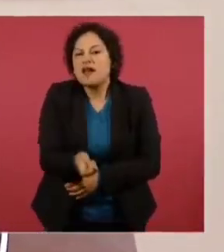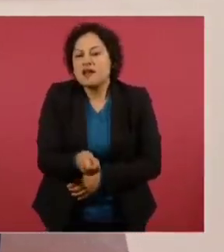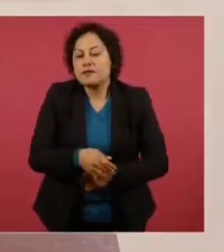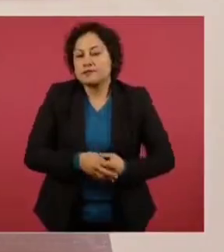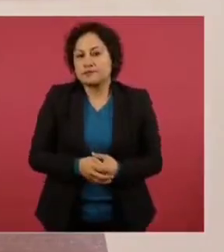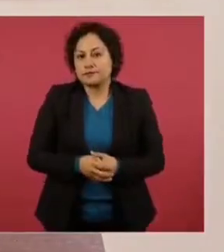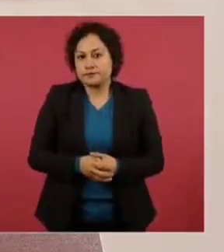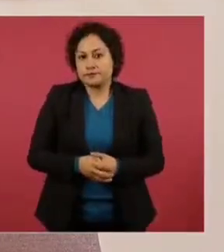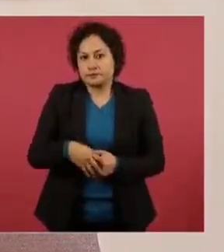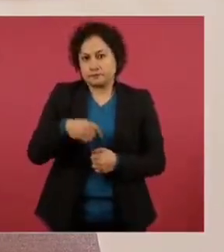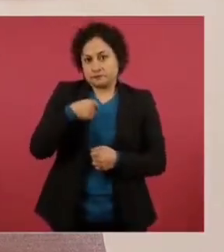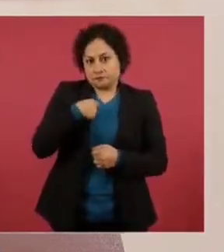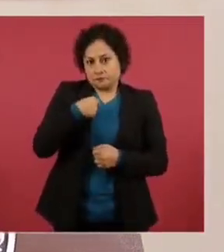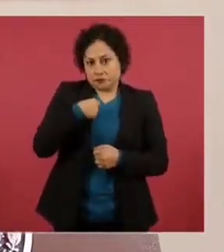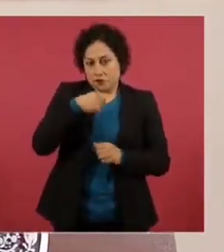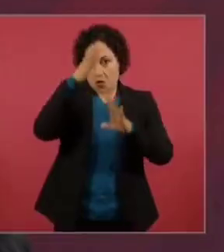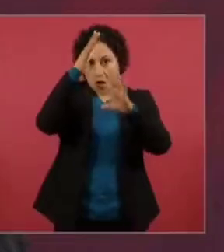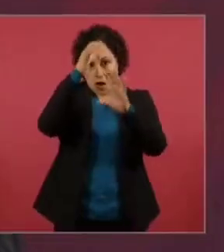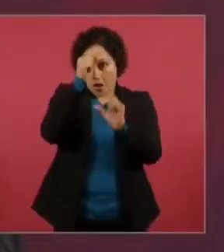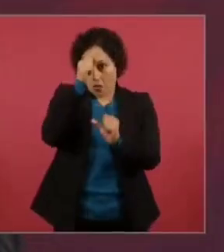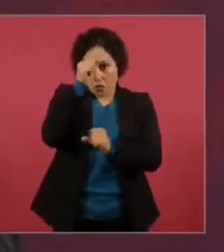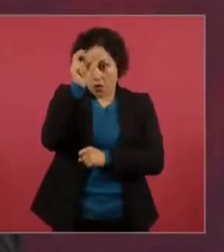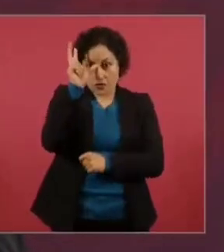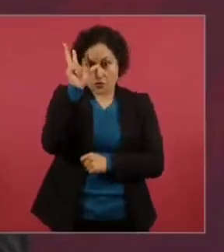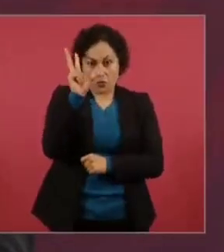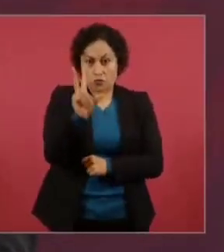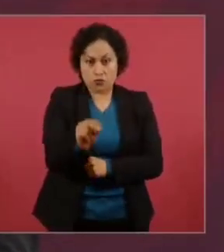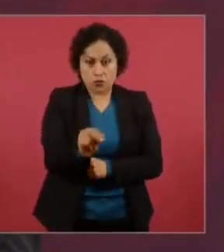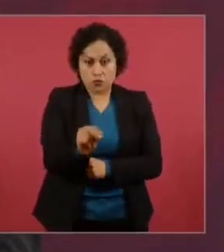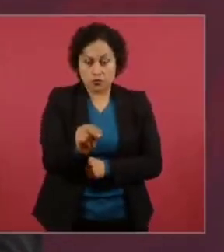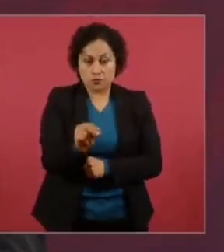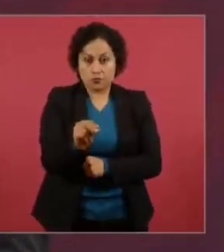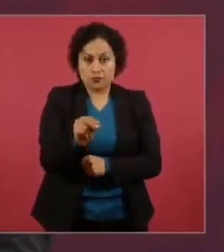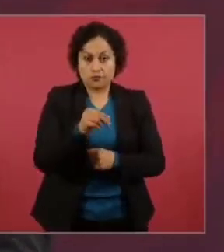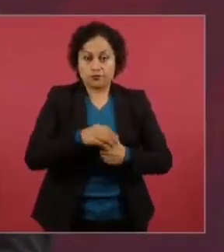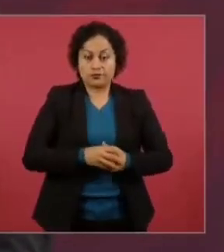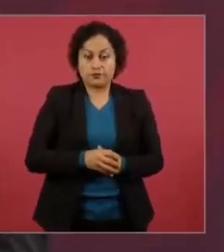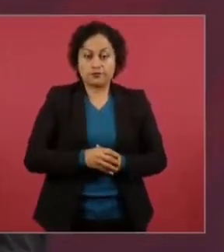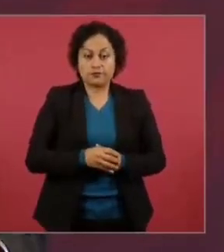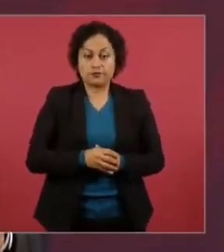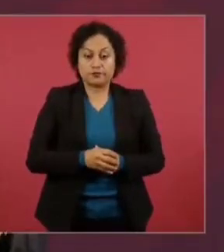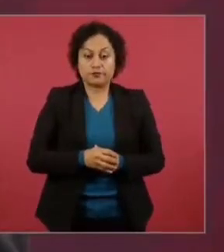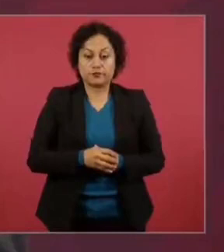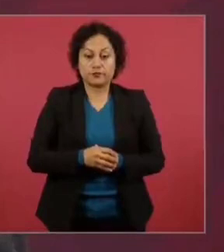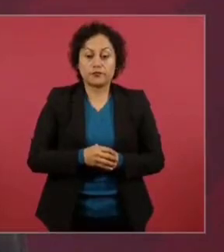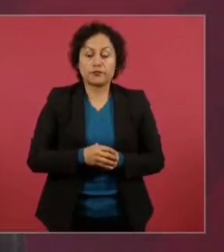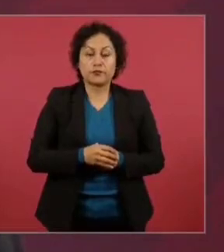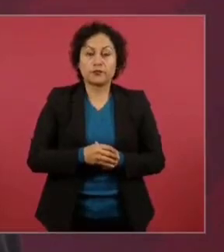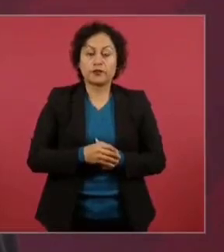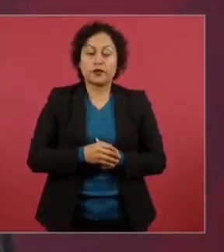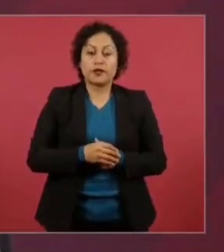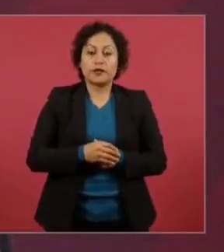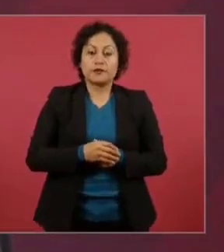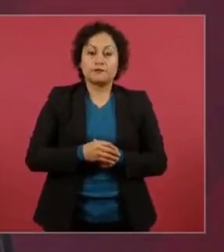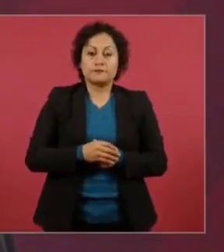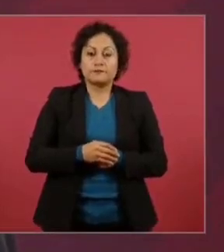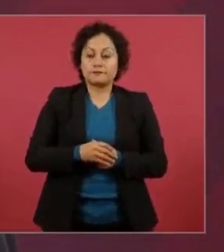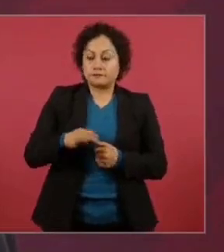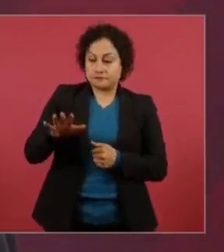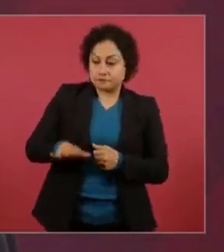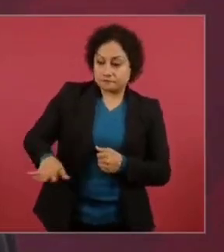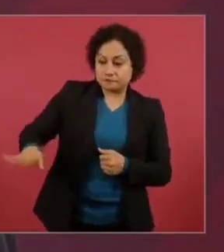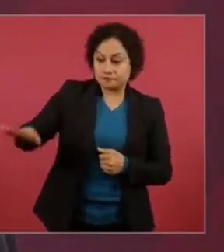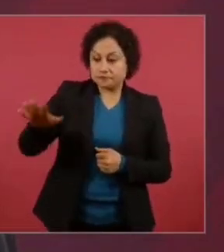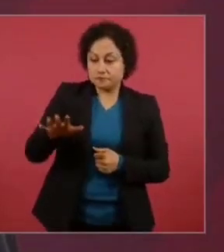que no estoy de acuerdo con el pensamiento conservador, reaccionario